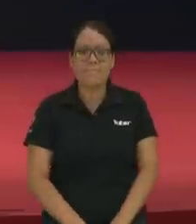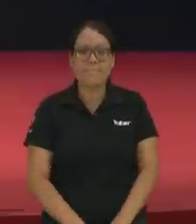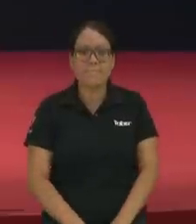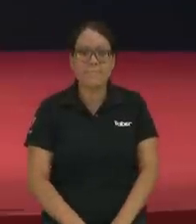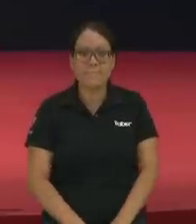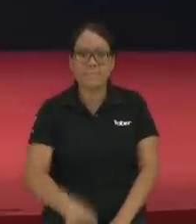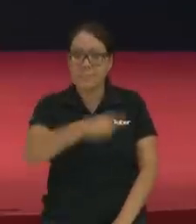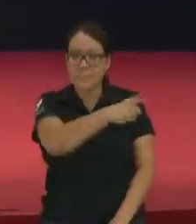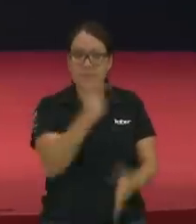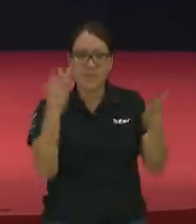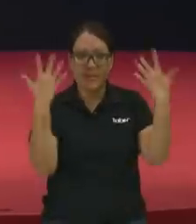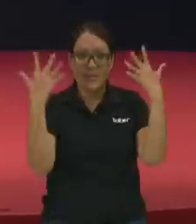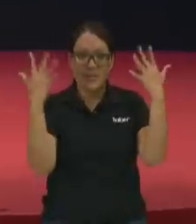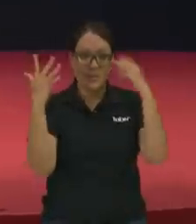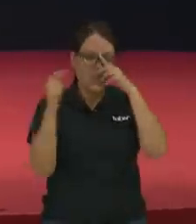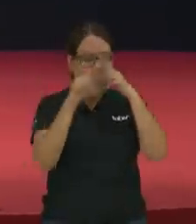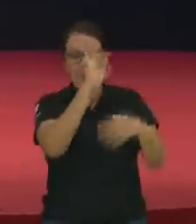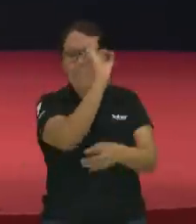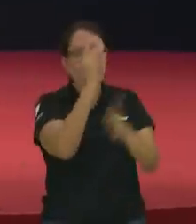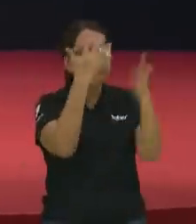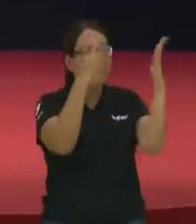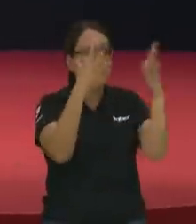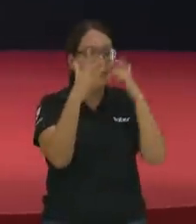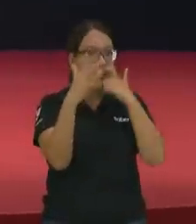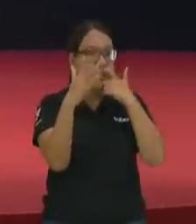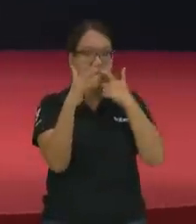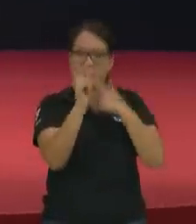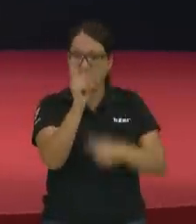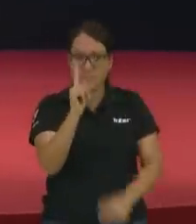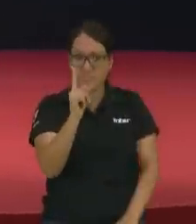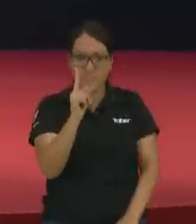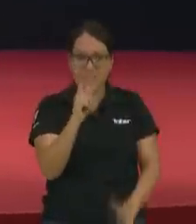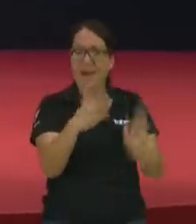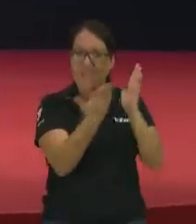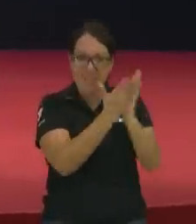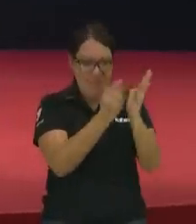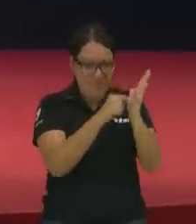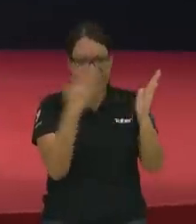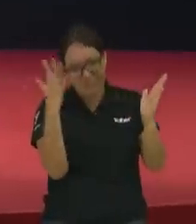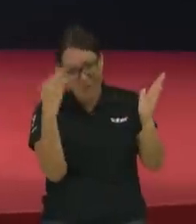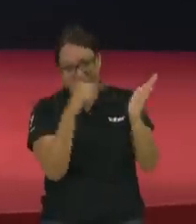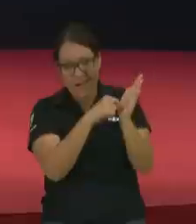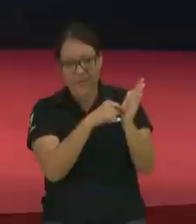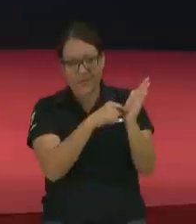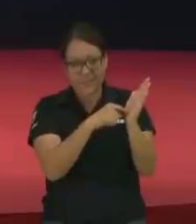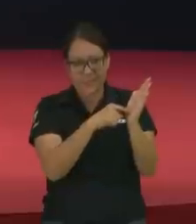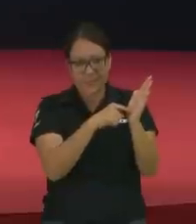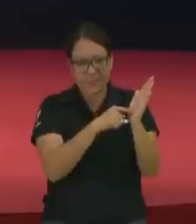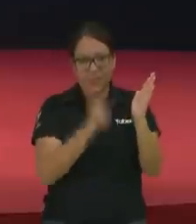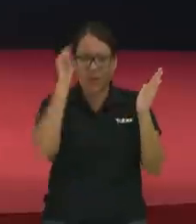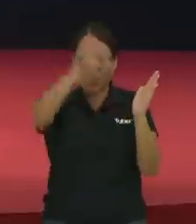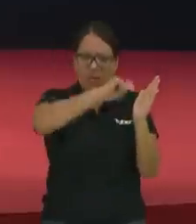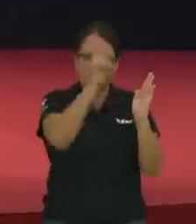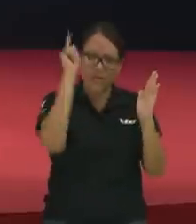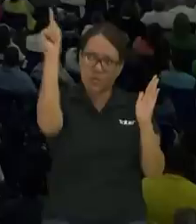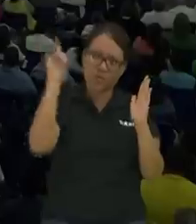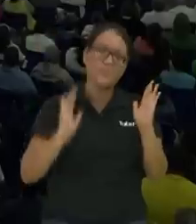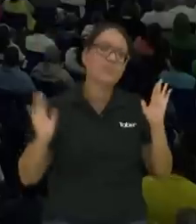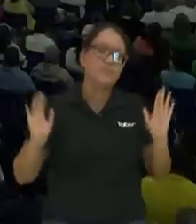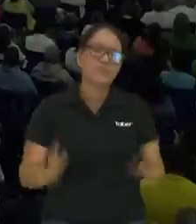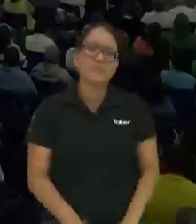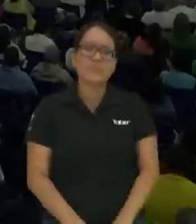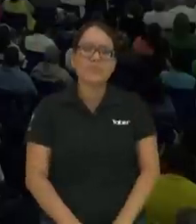Cuando usted aplaude, no le aplaude al pastor. Aplaudimos a su bendita palabra. Bueno, gloria al Señor si es para él.